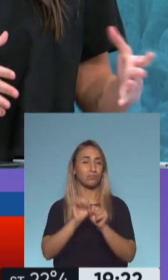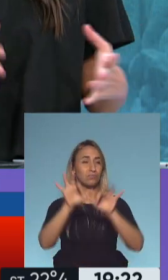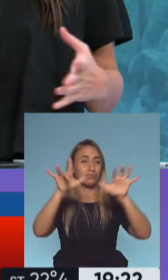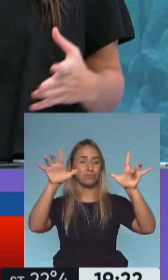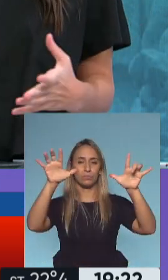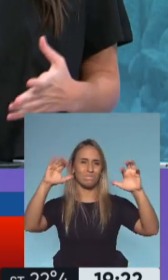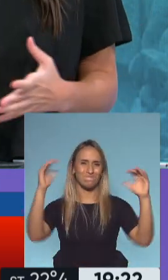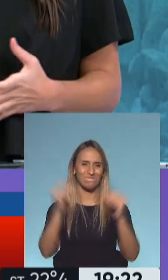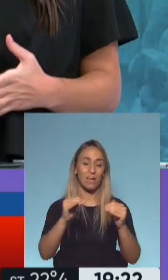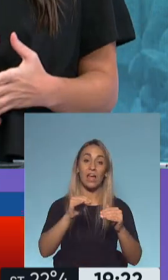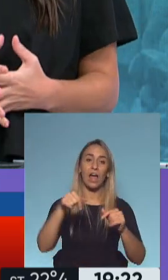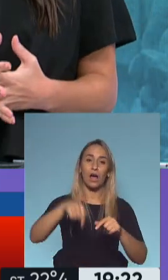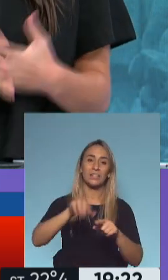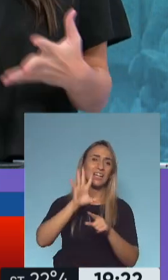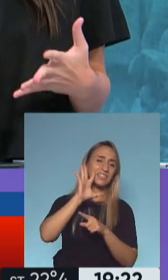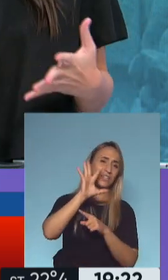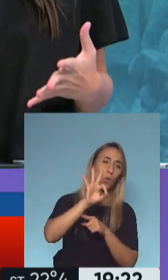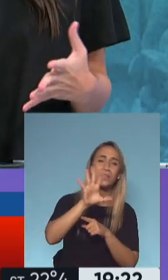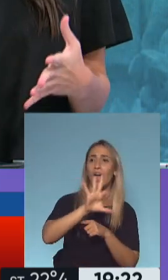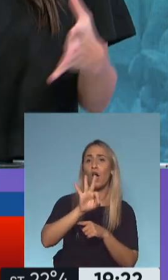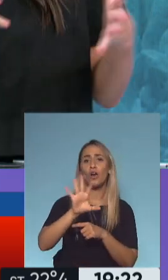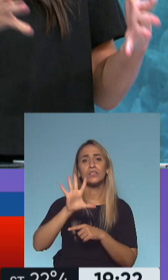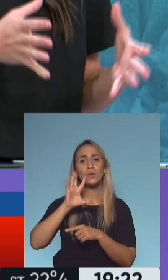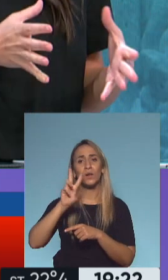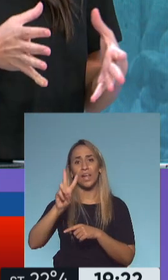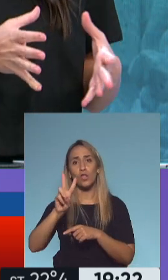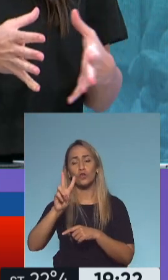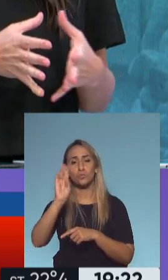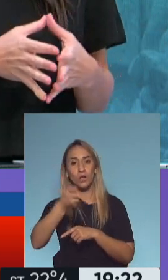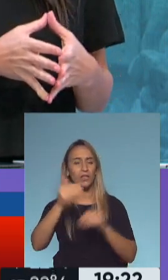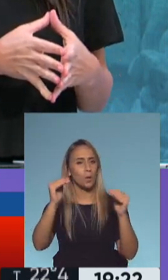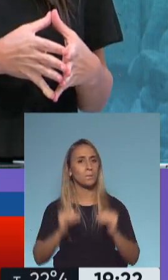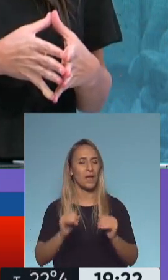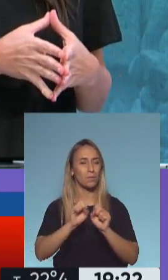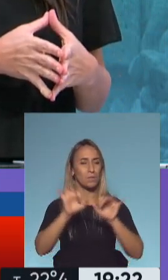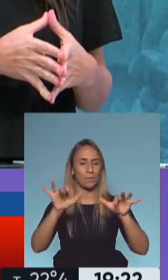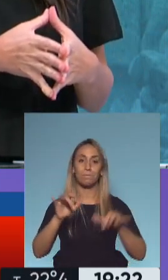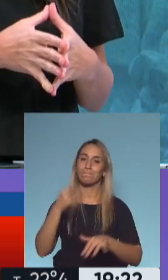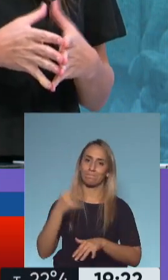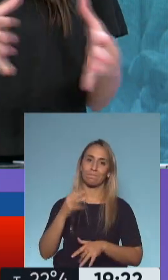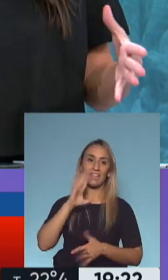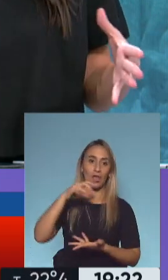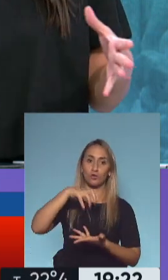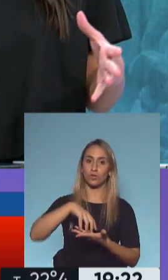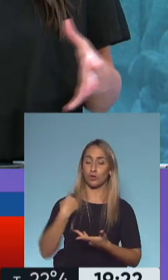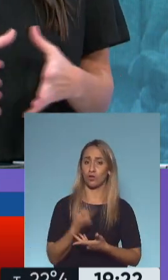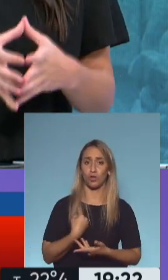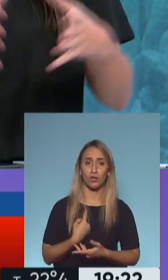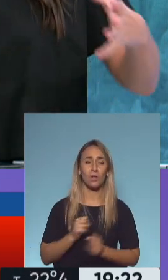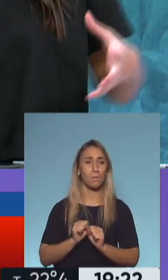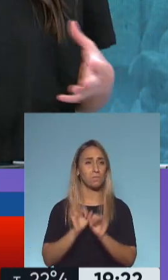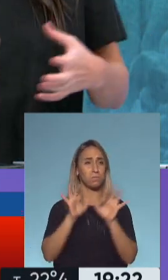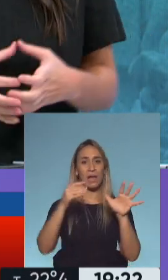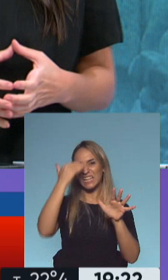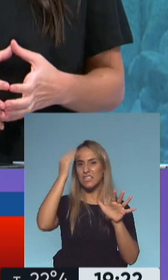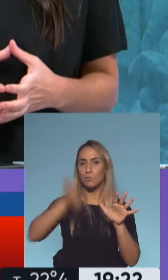50 y 52%. Y dijo que claramente ellos aportan el 15% aproximadamente de la